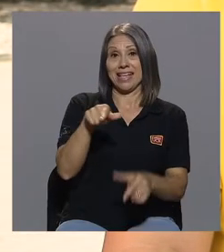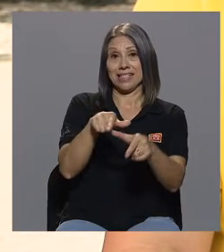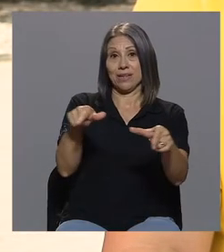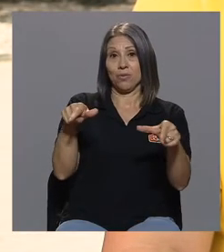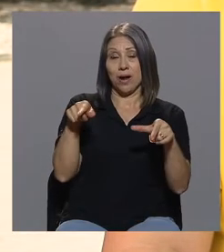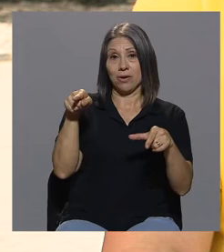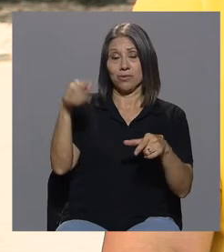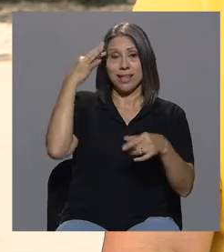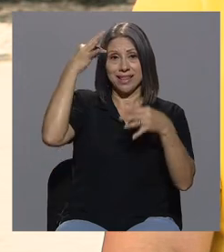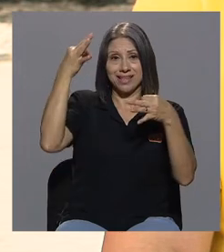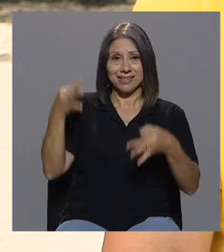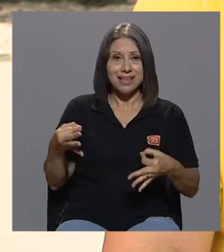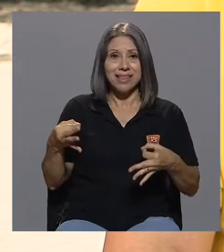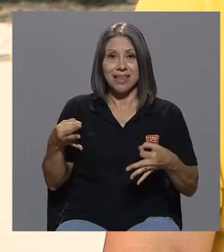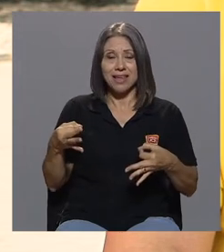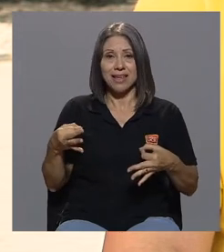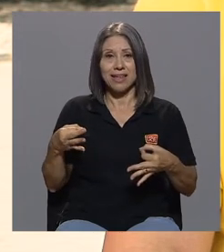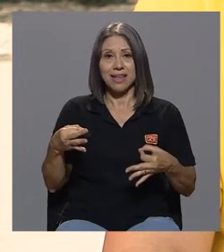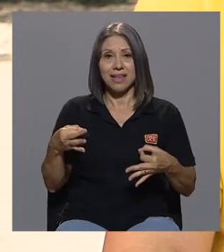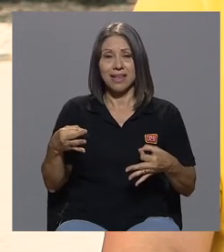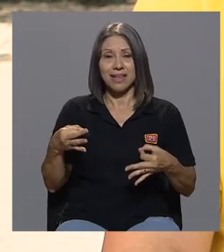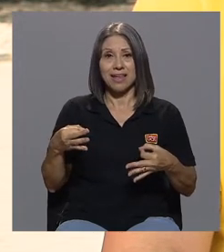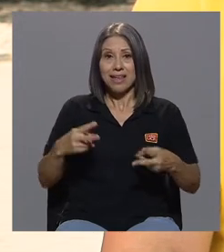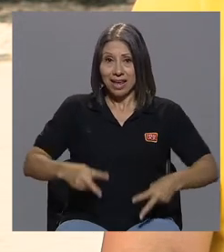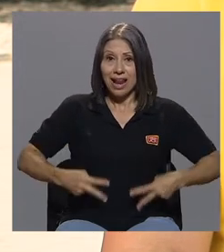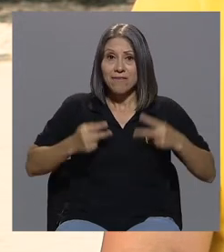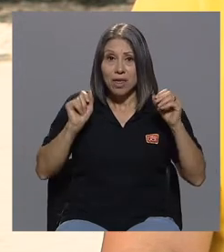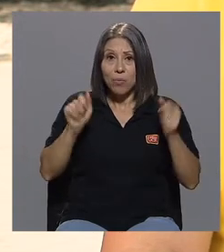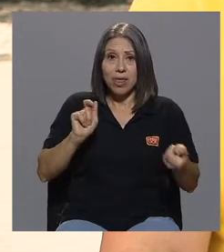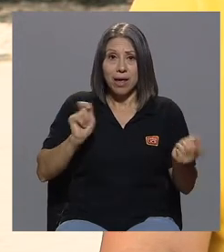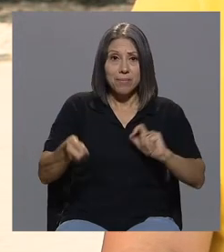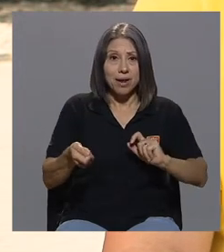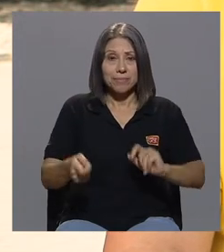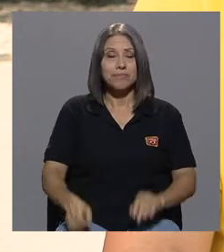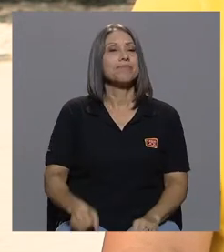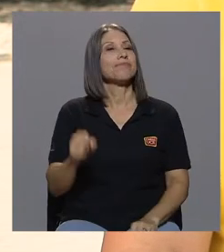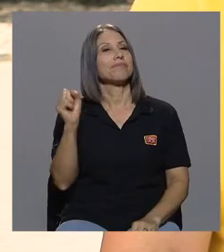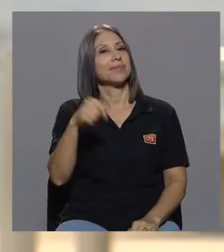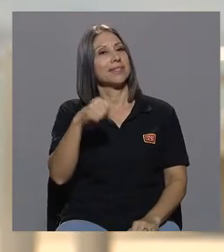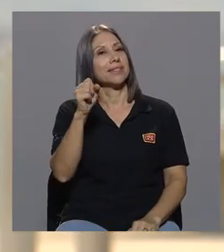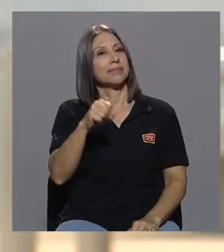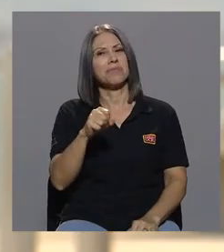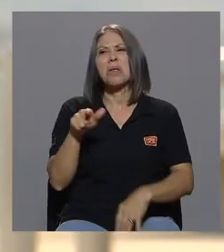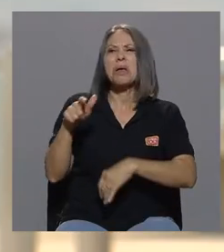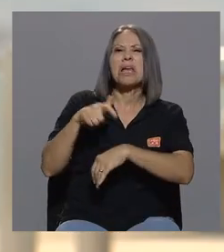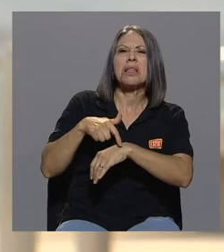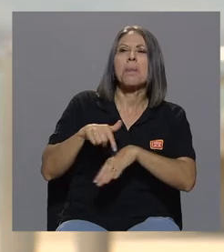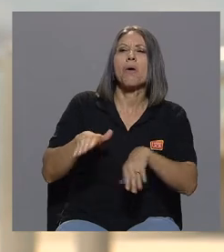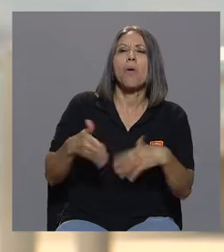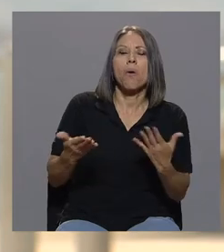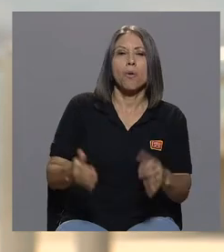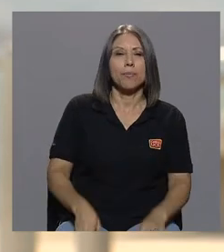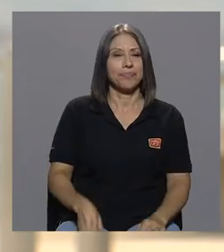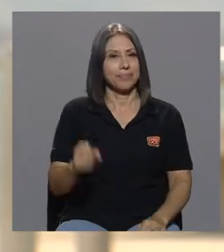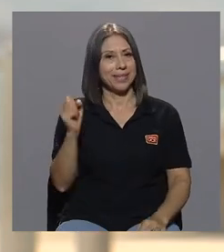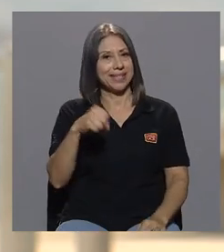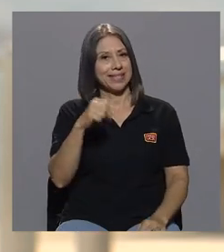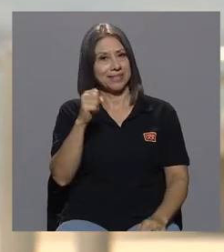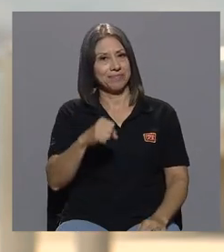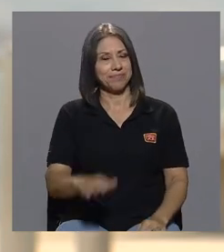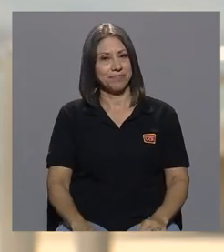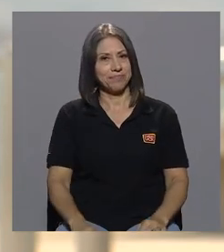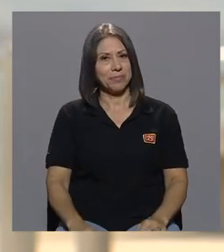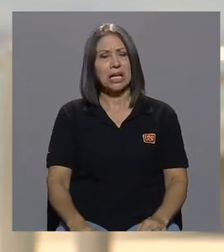que la vida le puede cambiar. Sí. ¿Cómo es esa etapa? Sí. Llego en muy